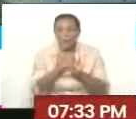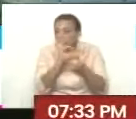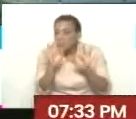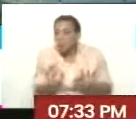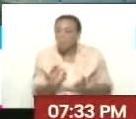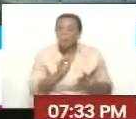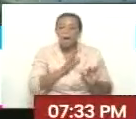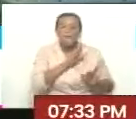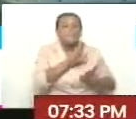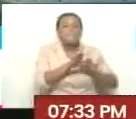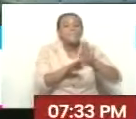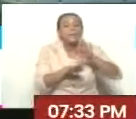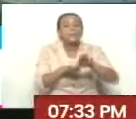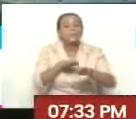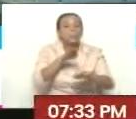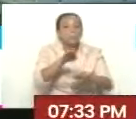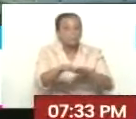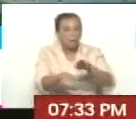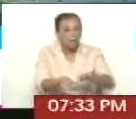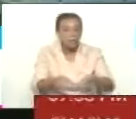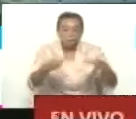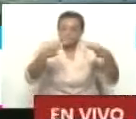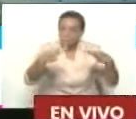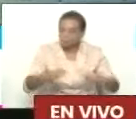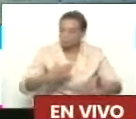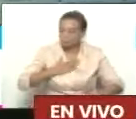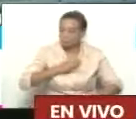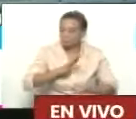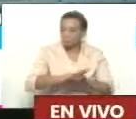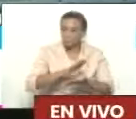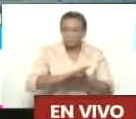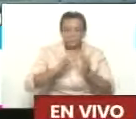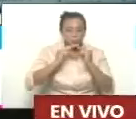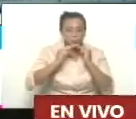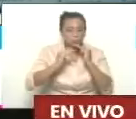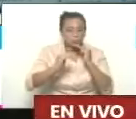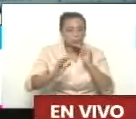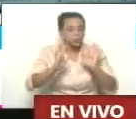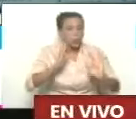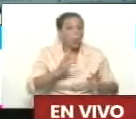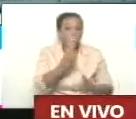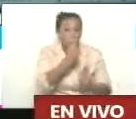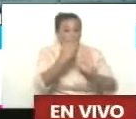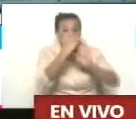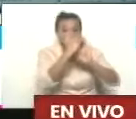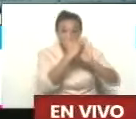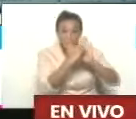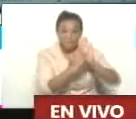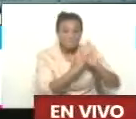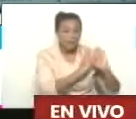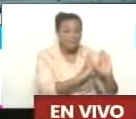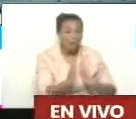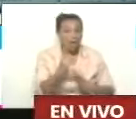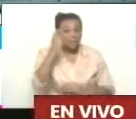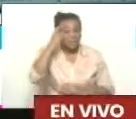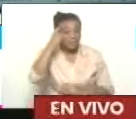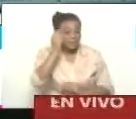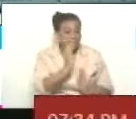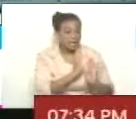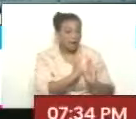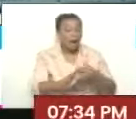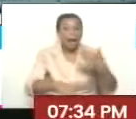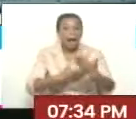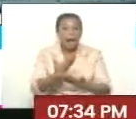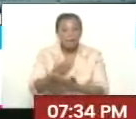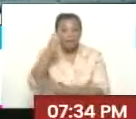mesurada, firme, serena. Y se siga cumpliendo todo el cronograma hasta